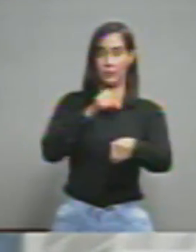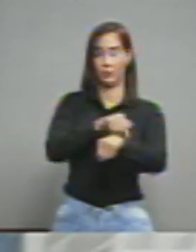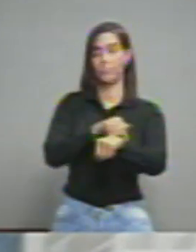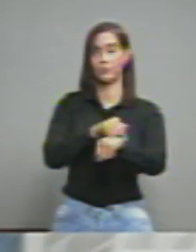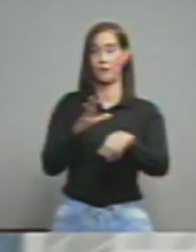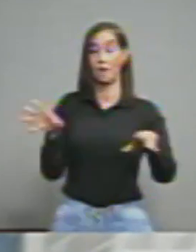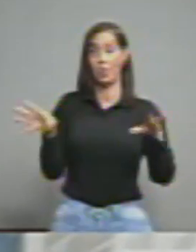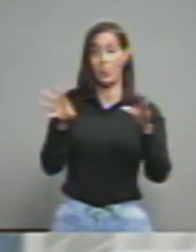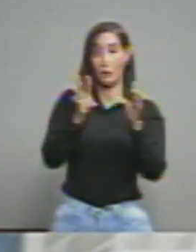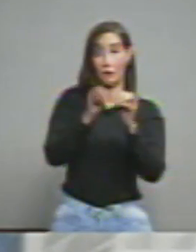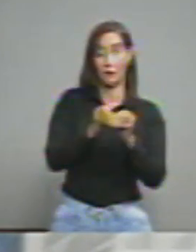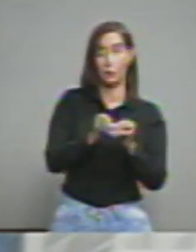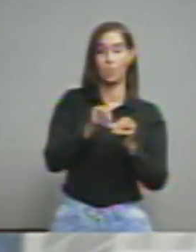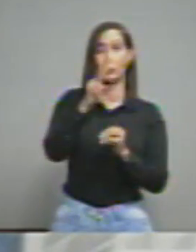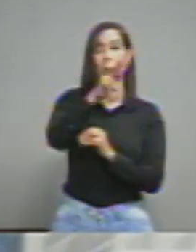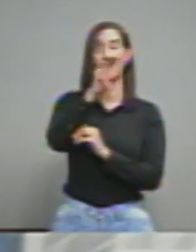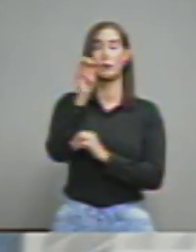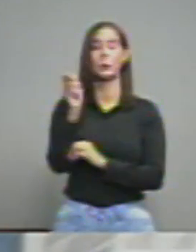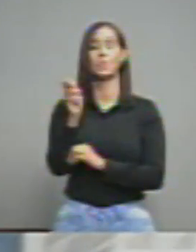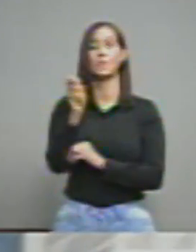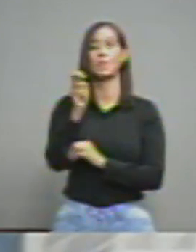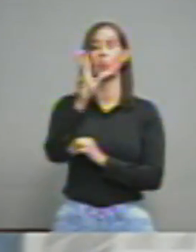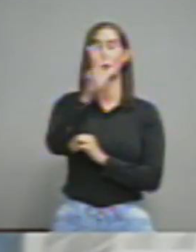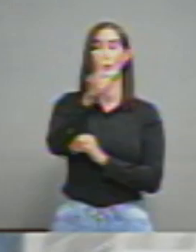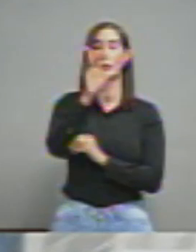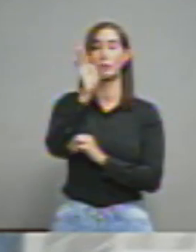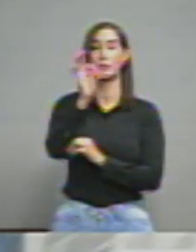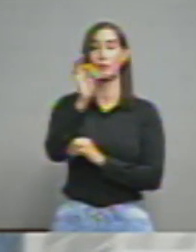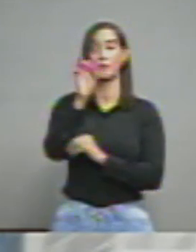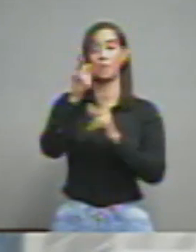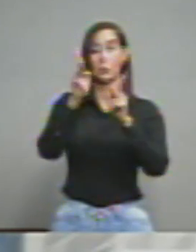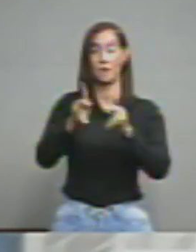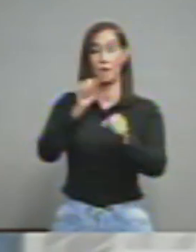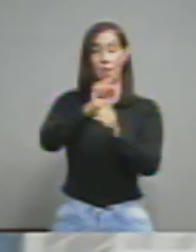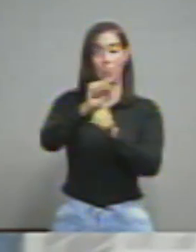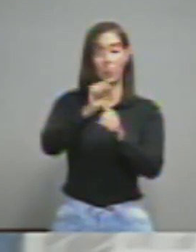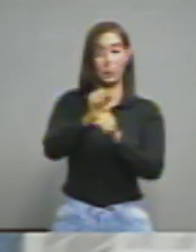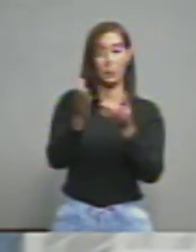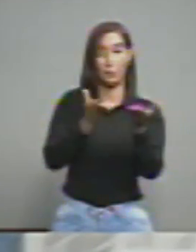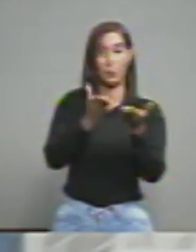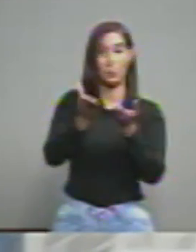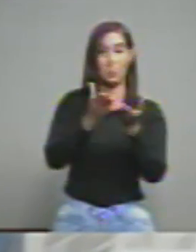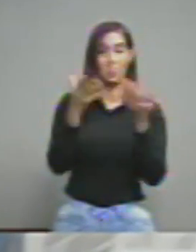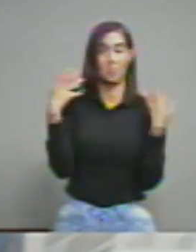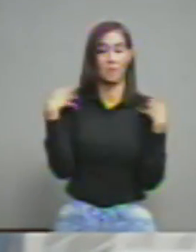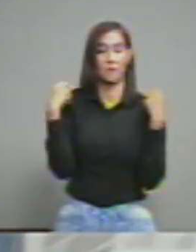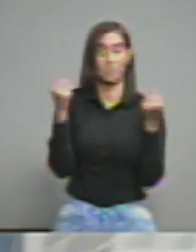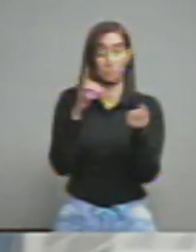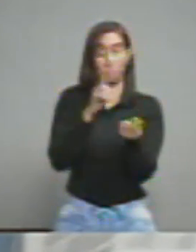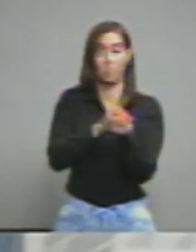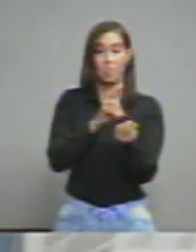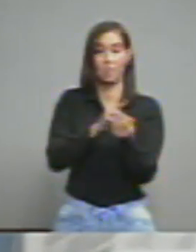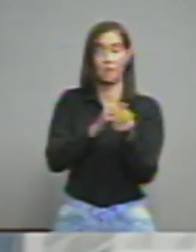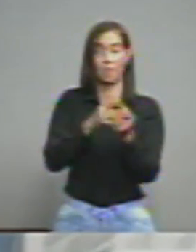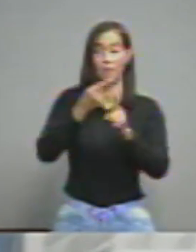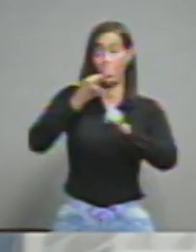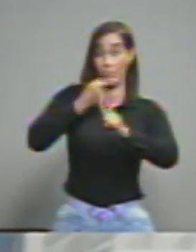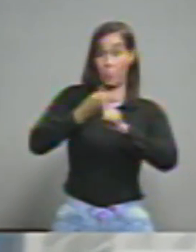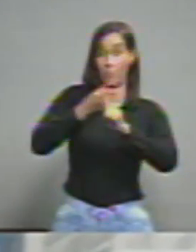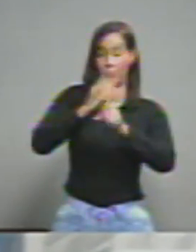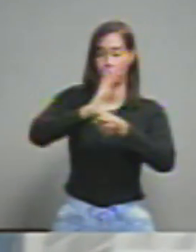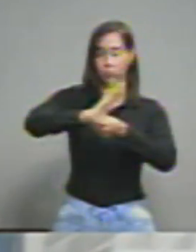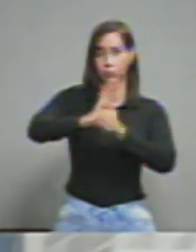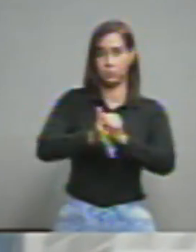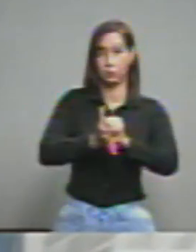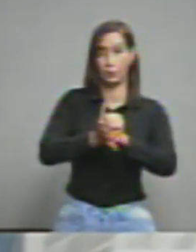219 trabajadores de la salud han mostrado pruebas positivas al kobe 19 de